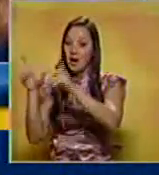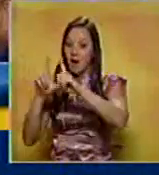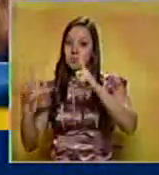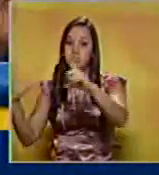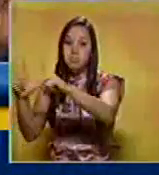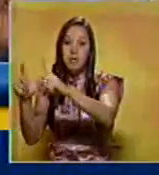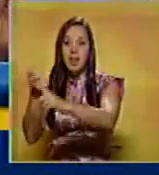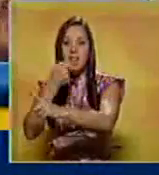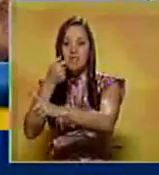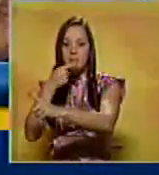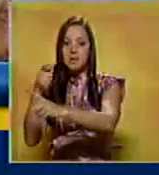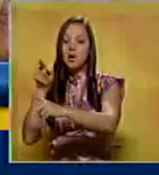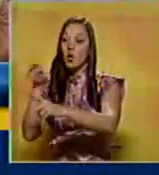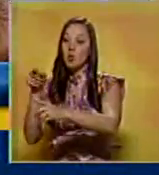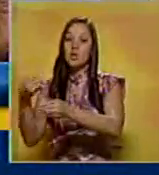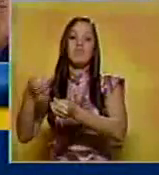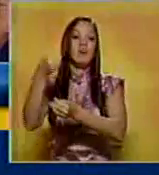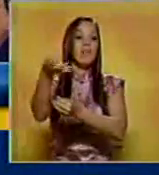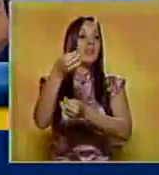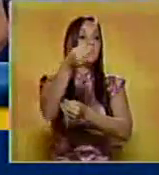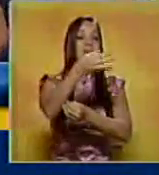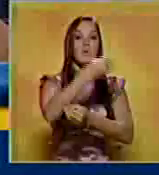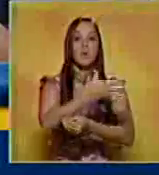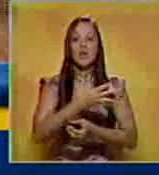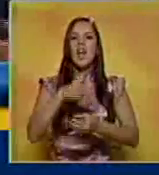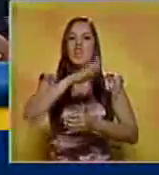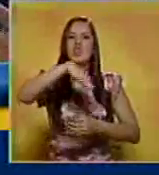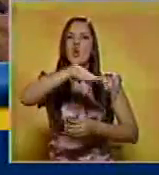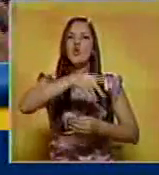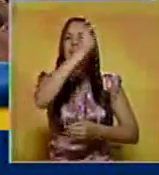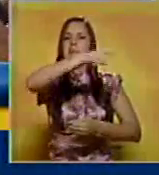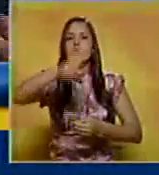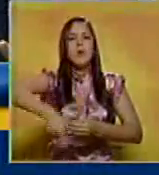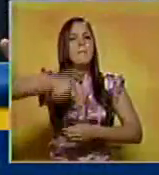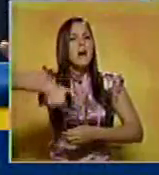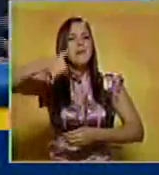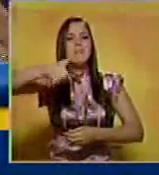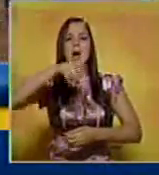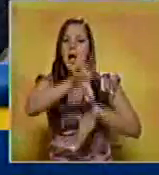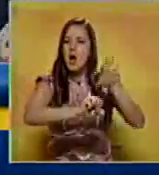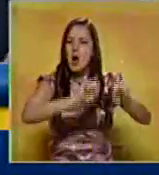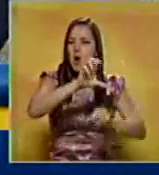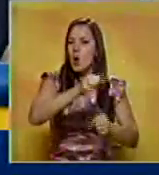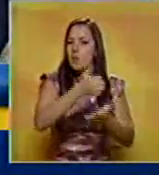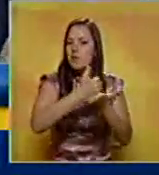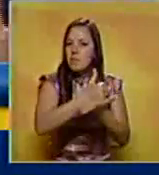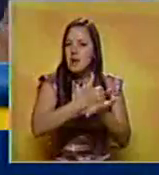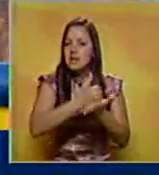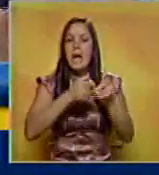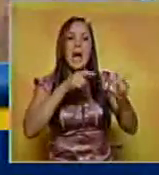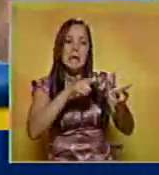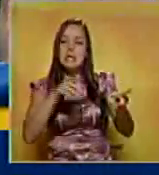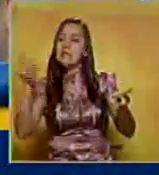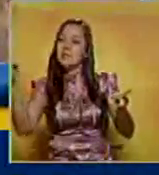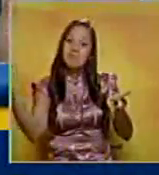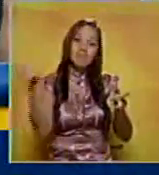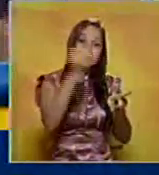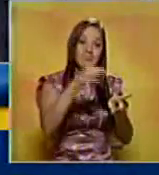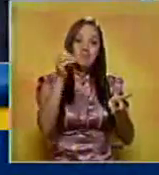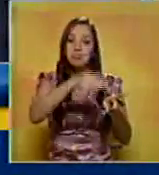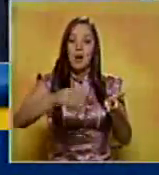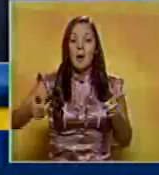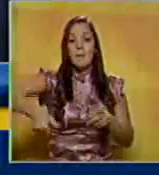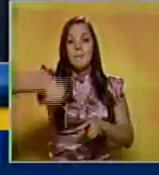dependiendo de la necesidad del paciente. Pero esto tiene un impacto más allá, porque no solamente es garantizar el